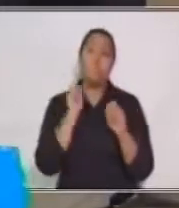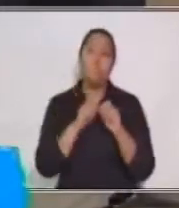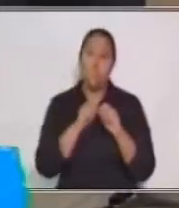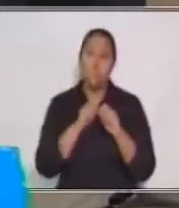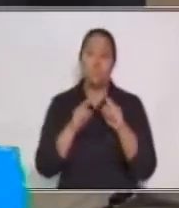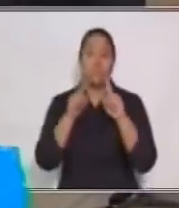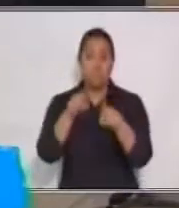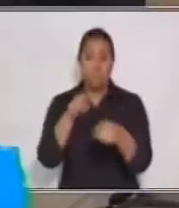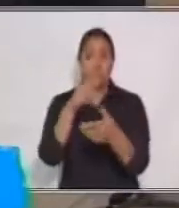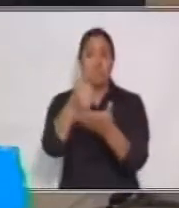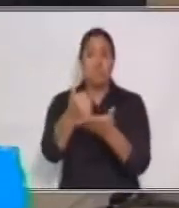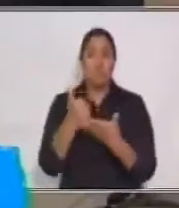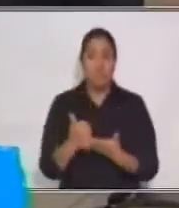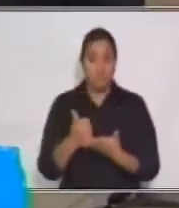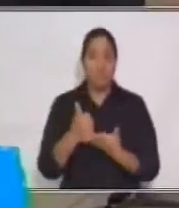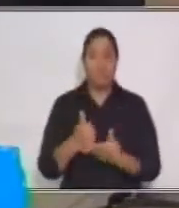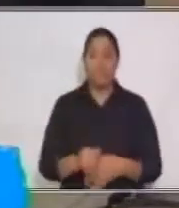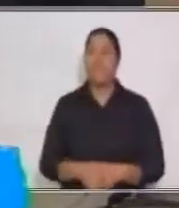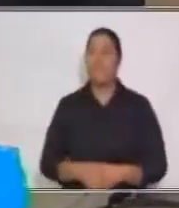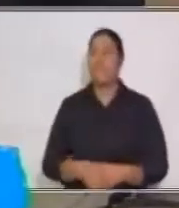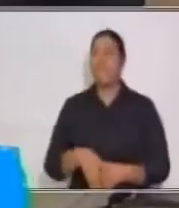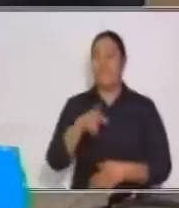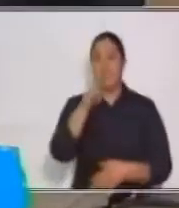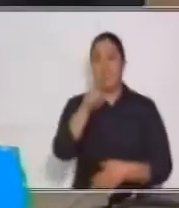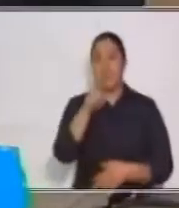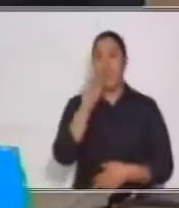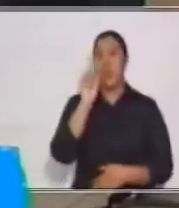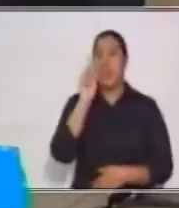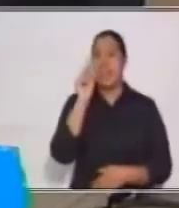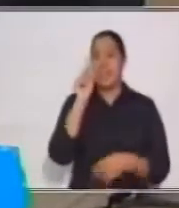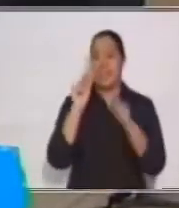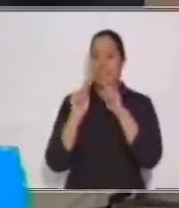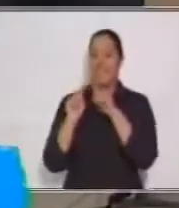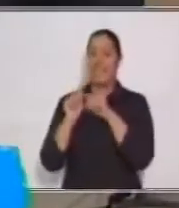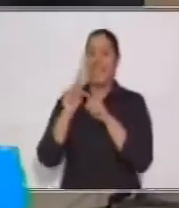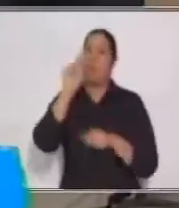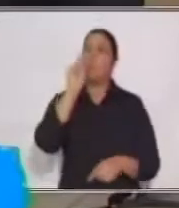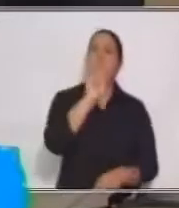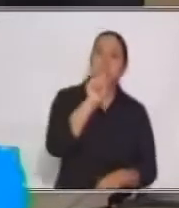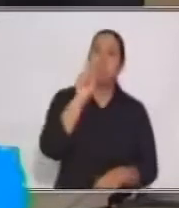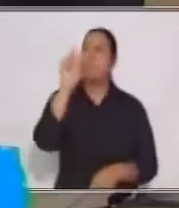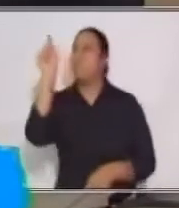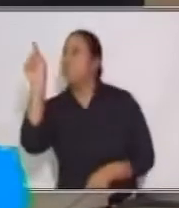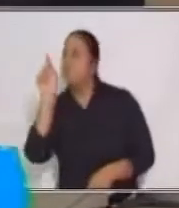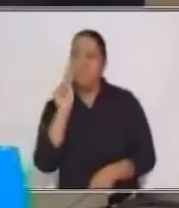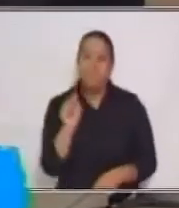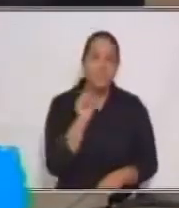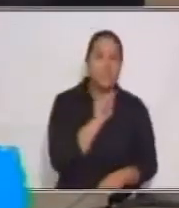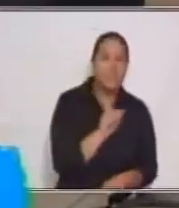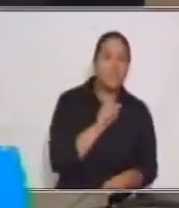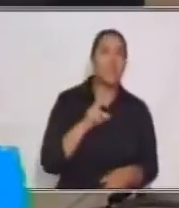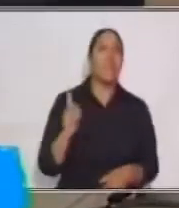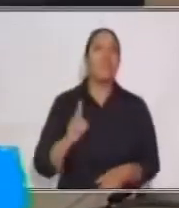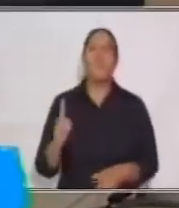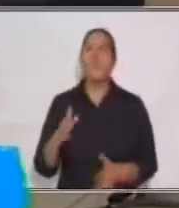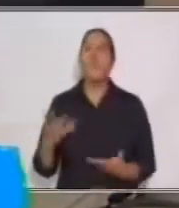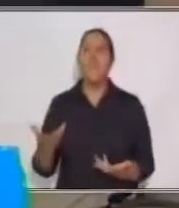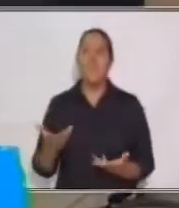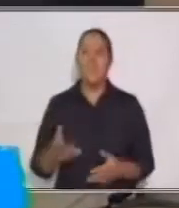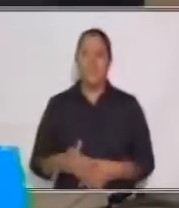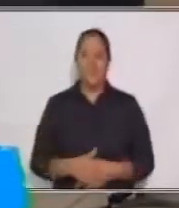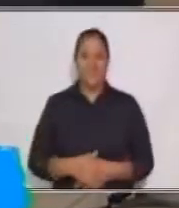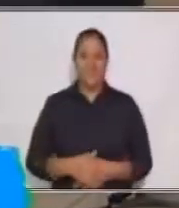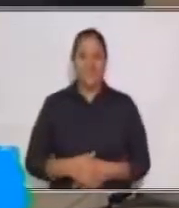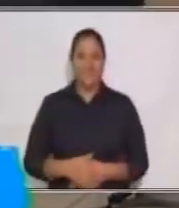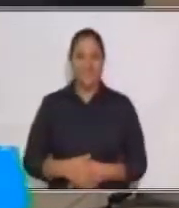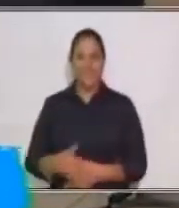ustedes me van a ayudar a colocar. ¿De acuerdo? Con su dedo, ustedes me van a ir indicando dónde van. Bueno, pues este es